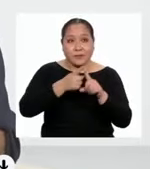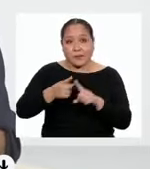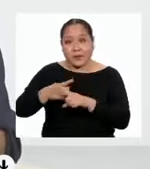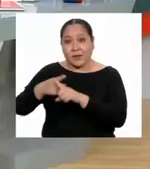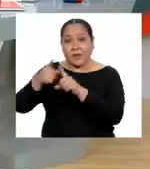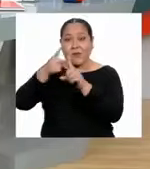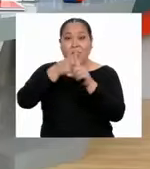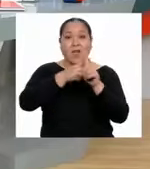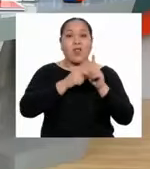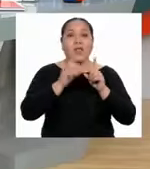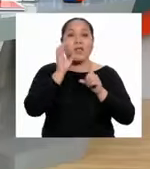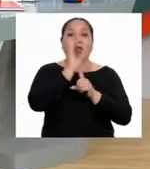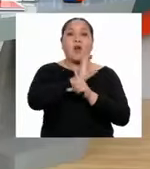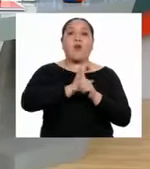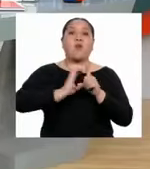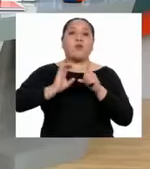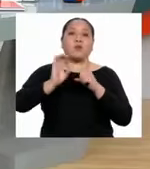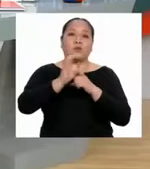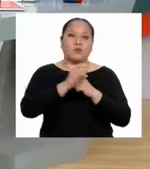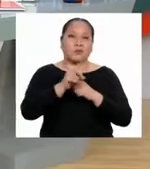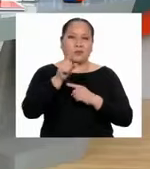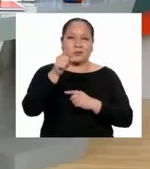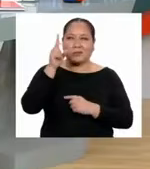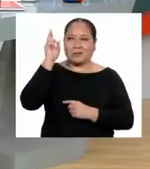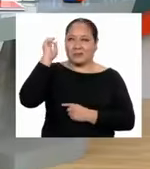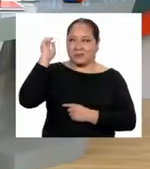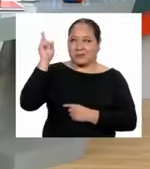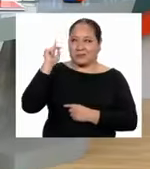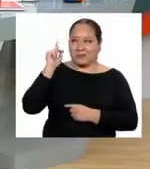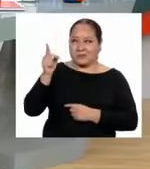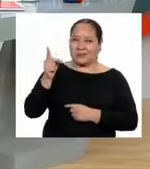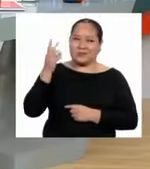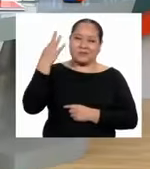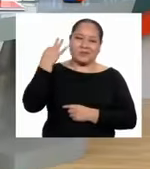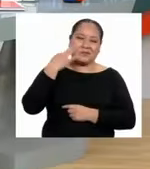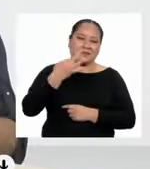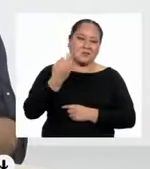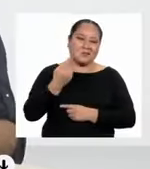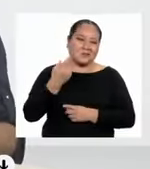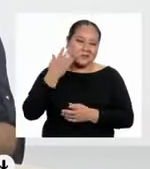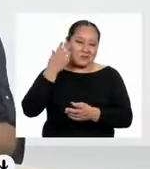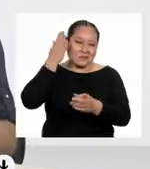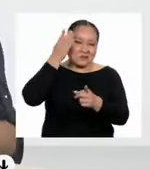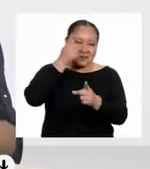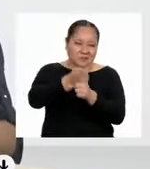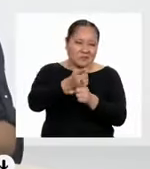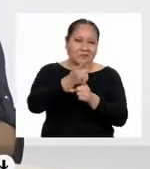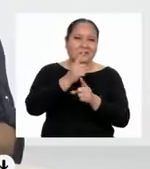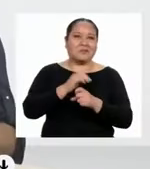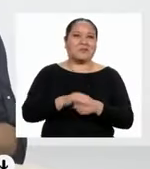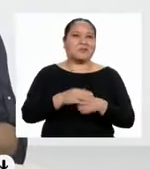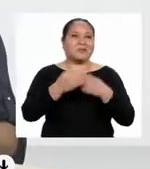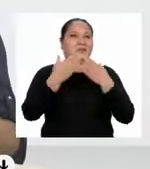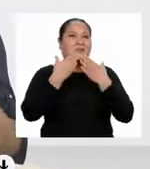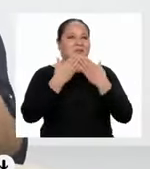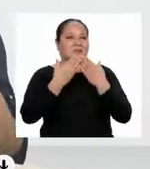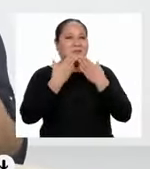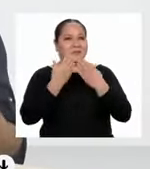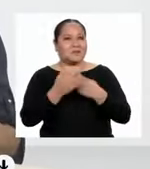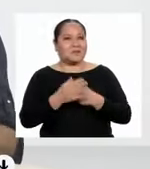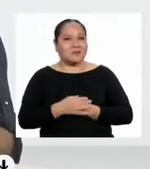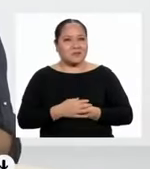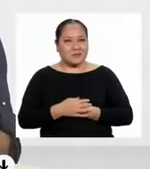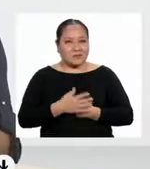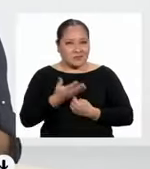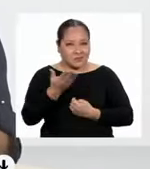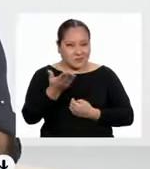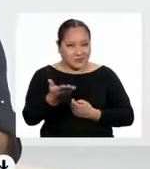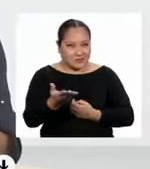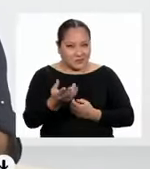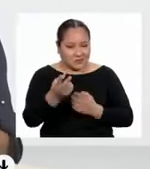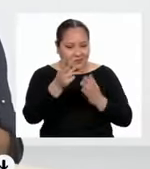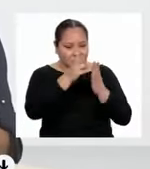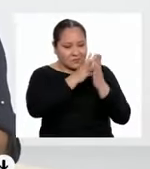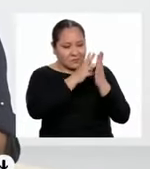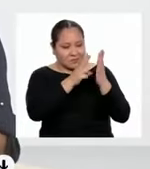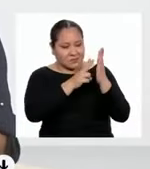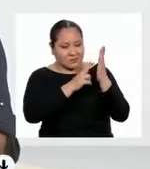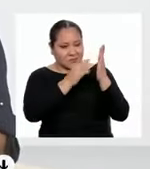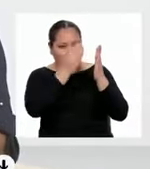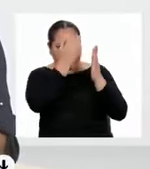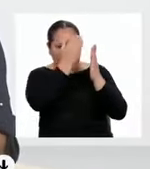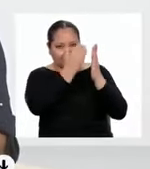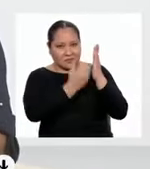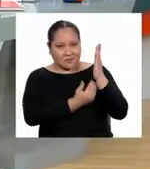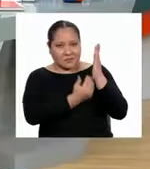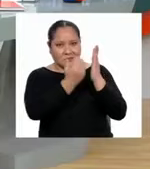cultural. Profesora, usted siempre tiene la precisa. Gracias, Yonatan. ¿Me haces el favor de leer este texto